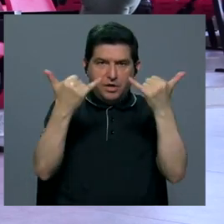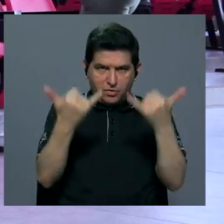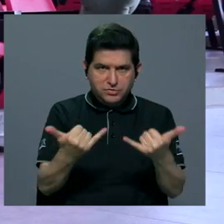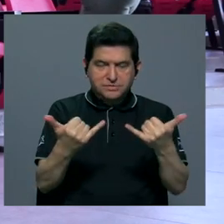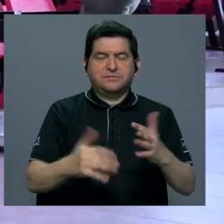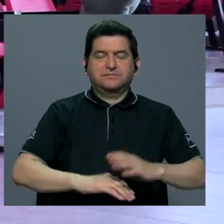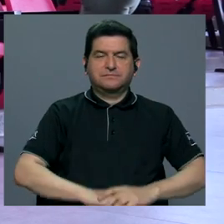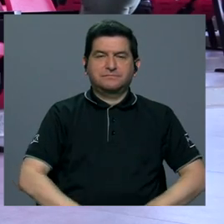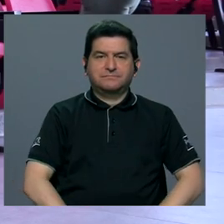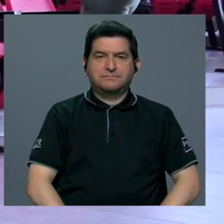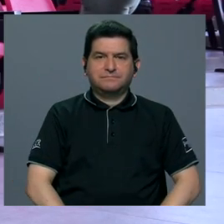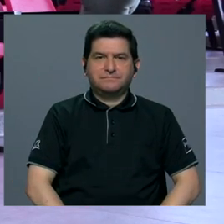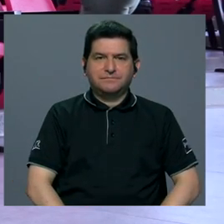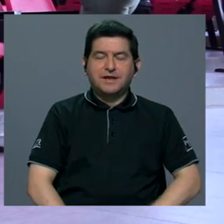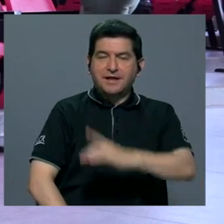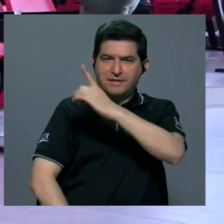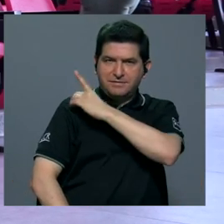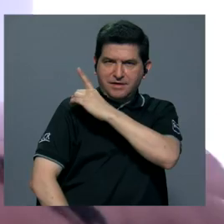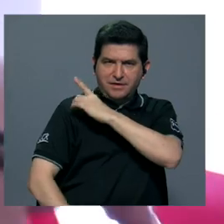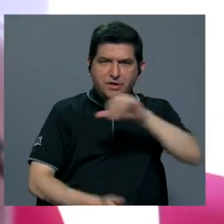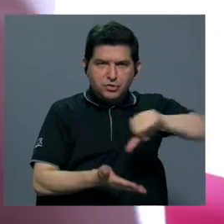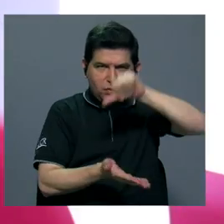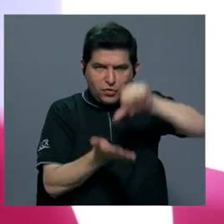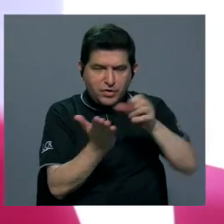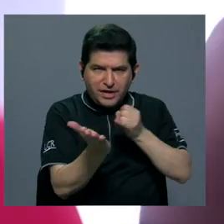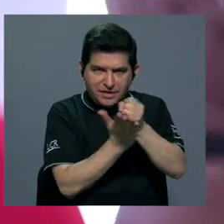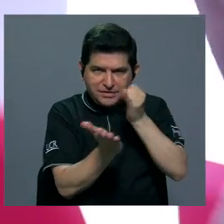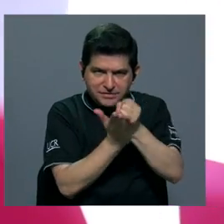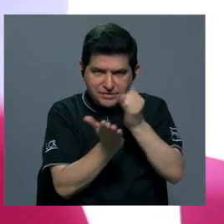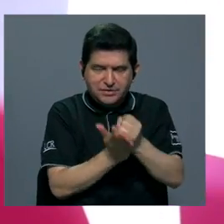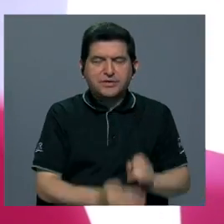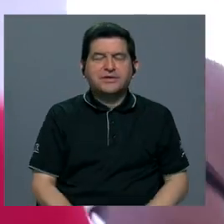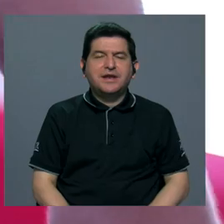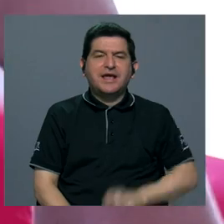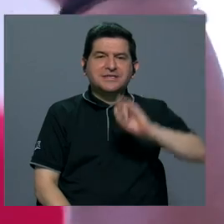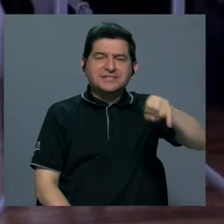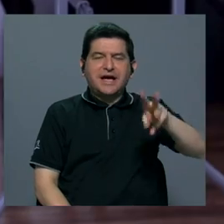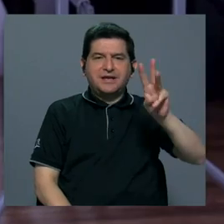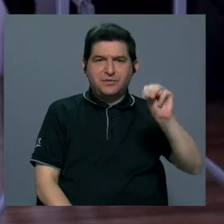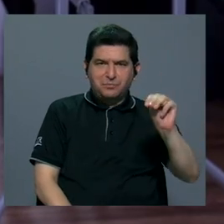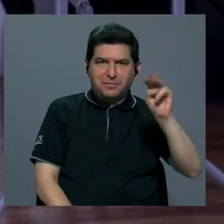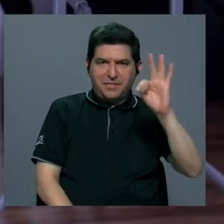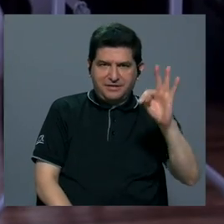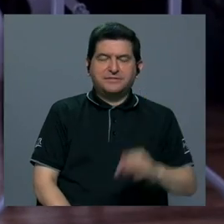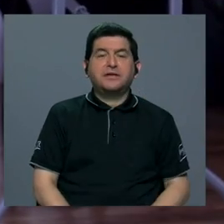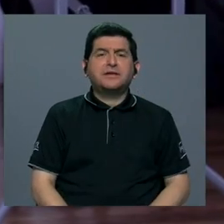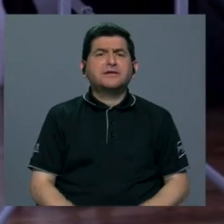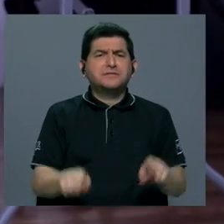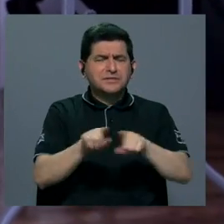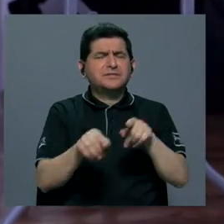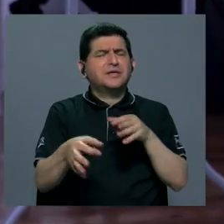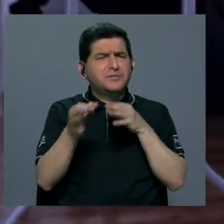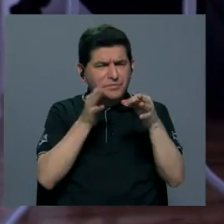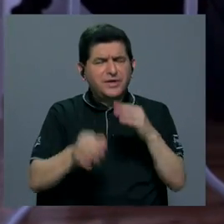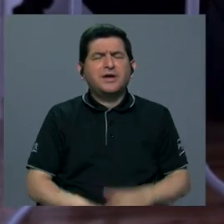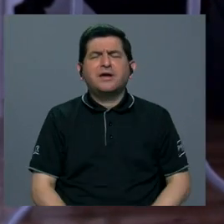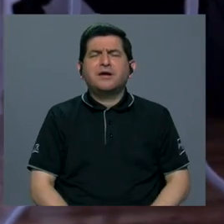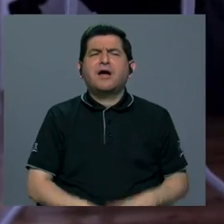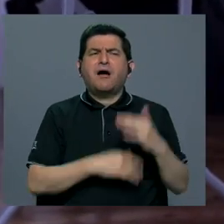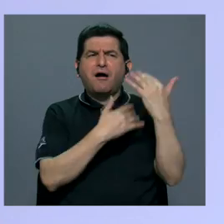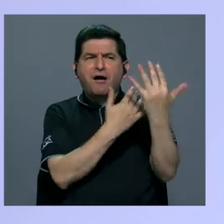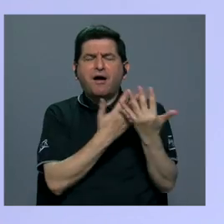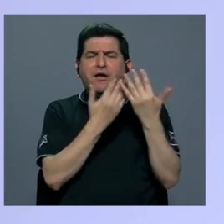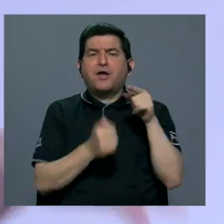vivimos en la actualidad. La directora del Centro de Investigación, Janet Martínez Toledo, también expresó las expectativas